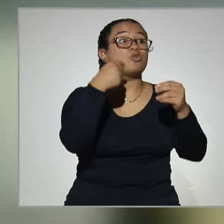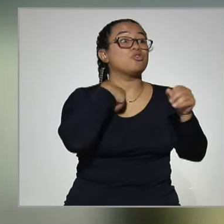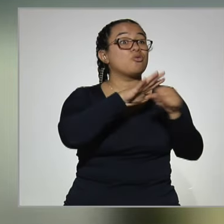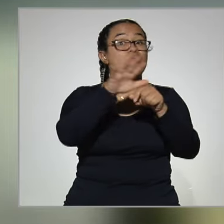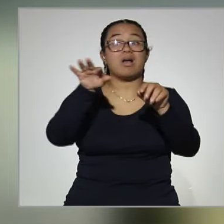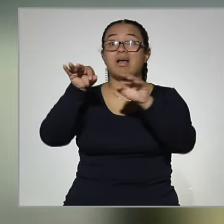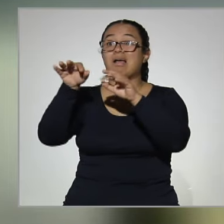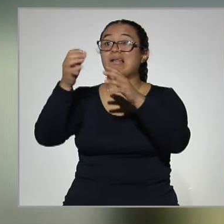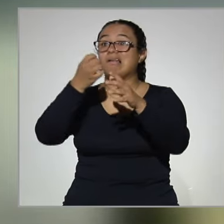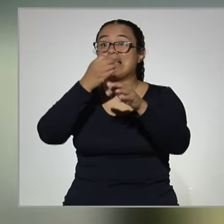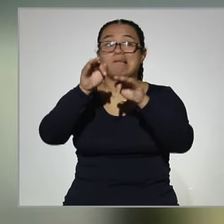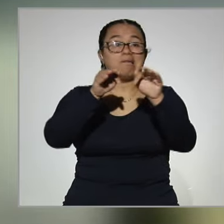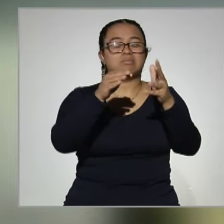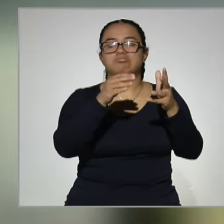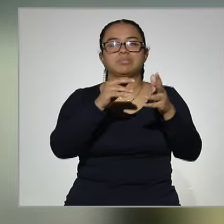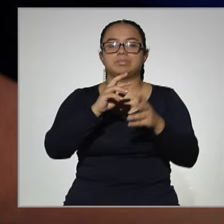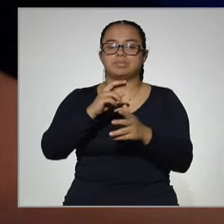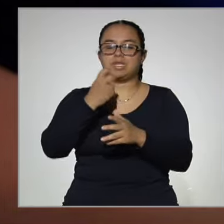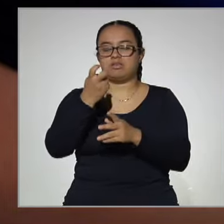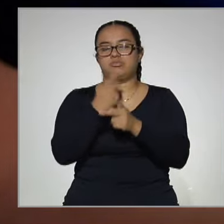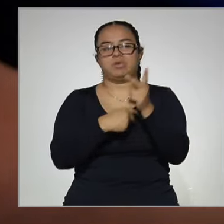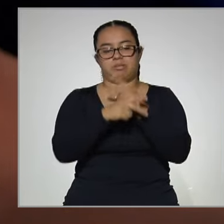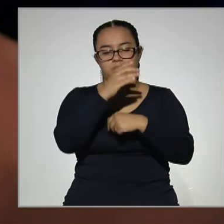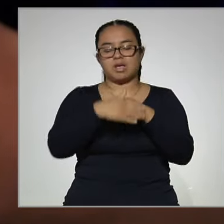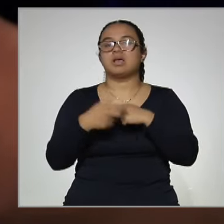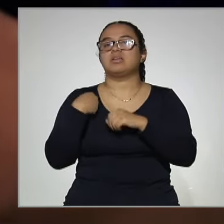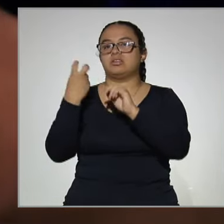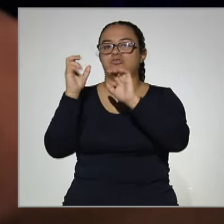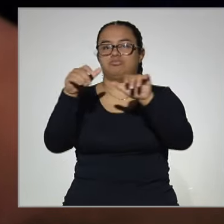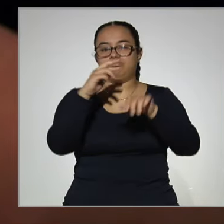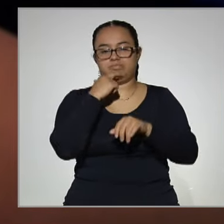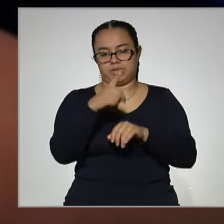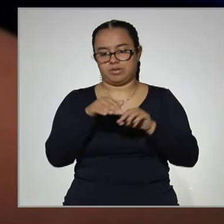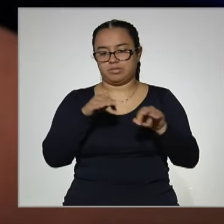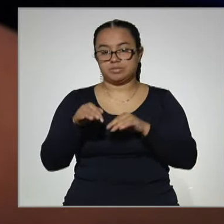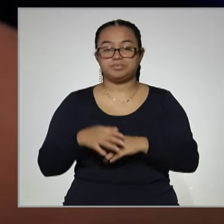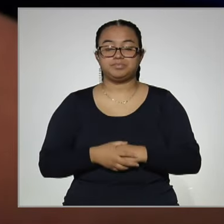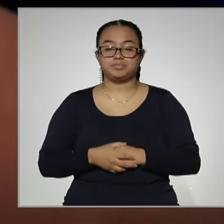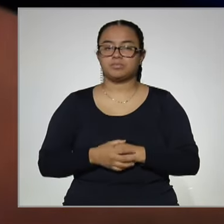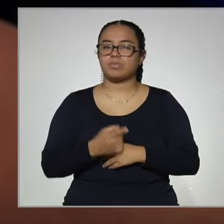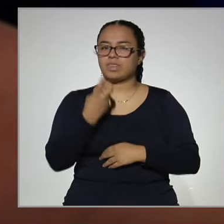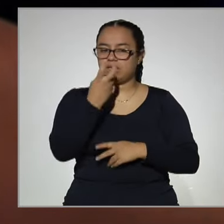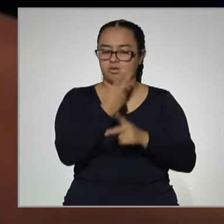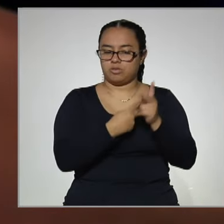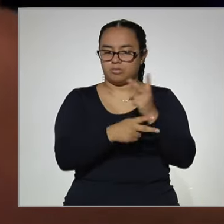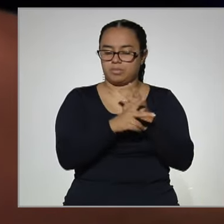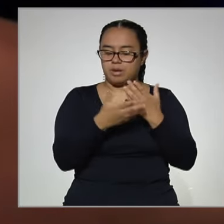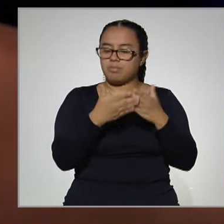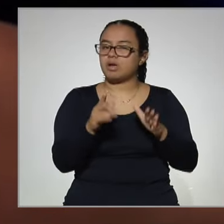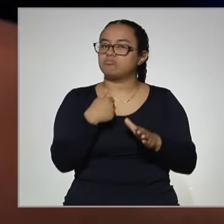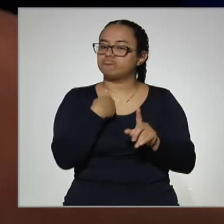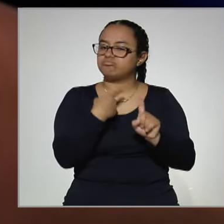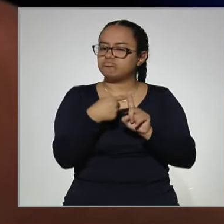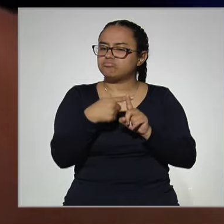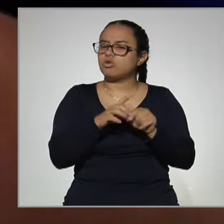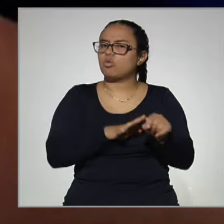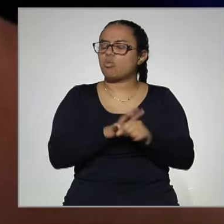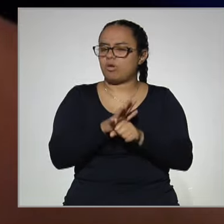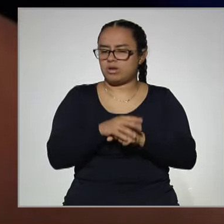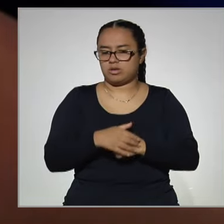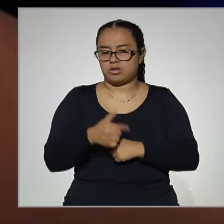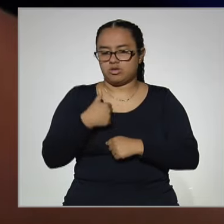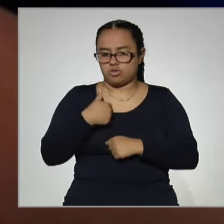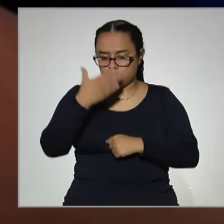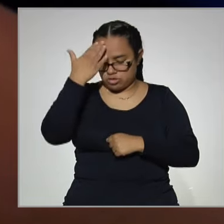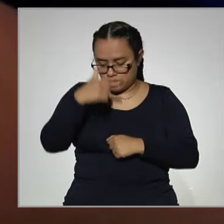pues se complicaba todo lo demás. Uno de los buenos de las cosas que me dejó la prepa abierta fue el saber